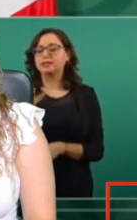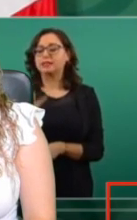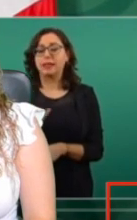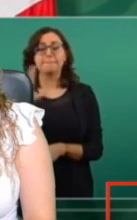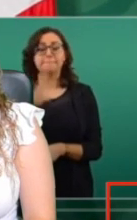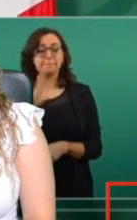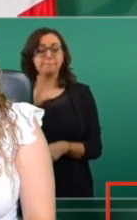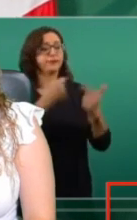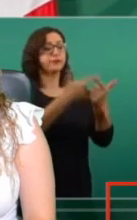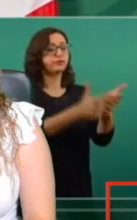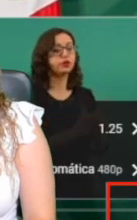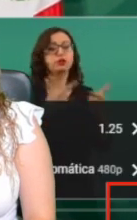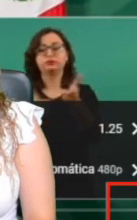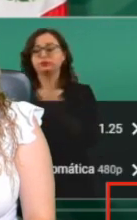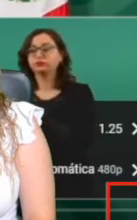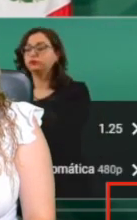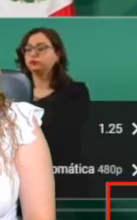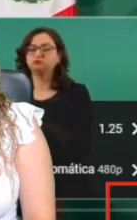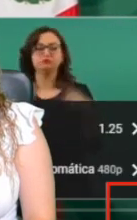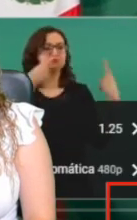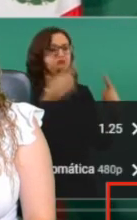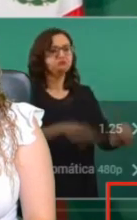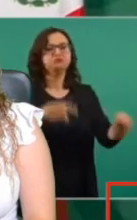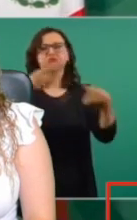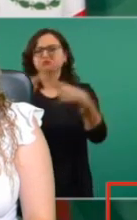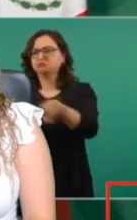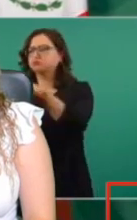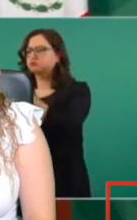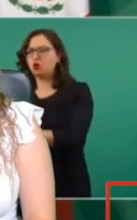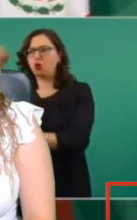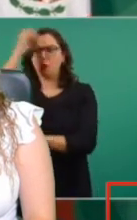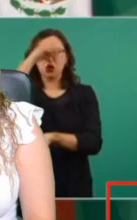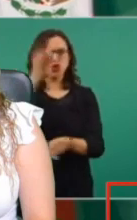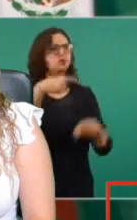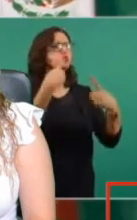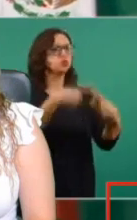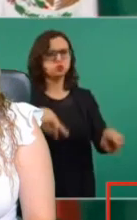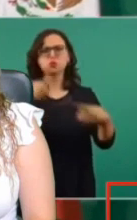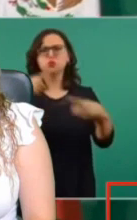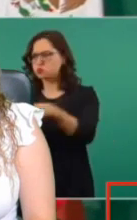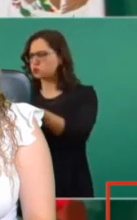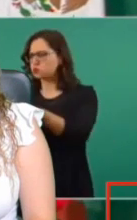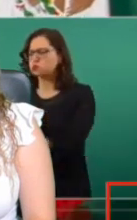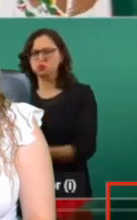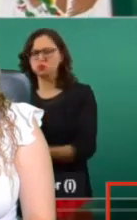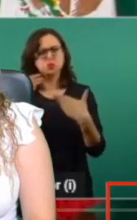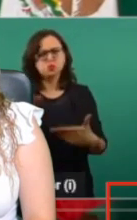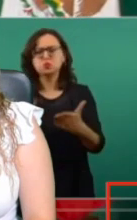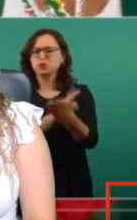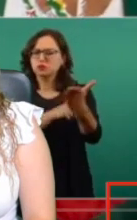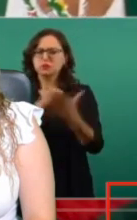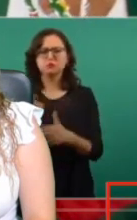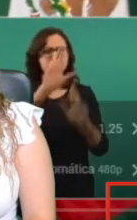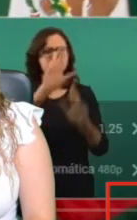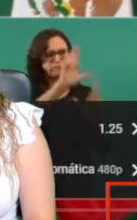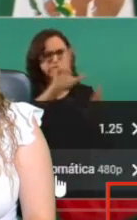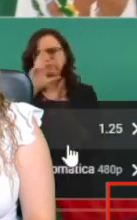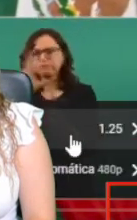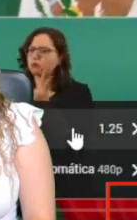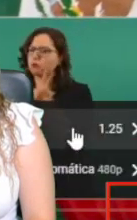Se tiene que garantizar el derecho a disentir y libertades plenas.